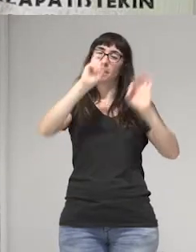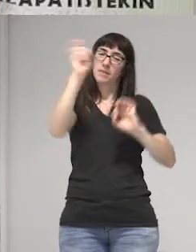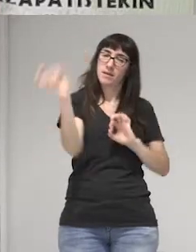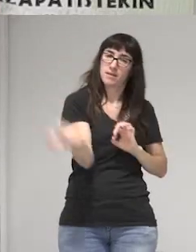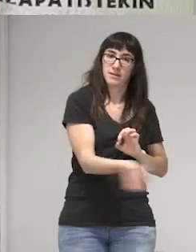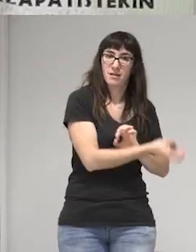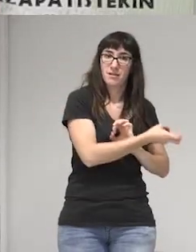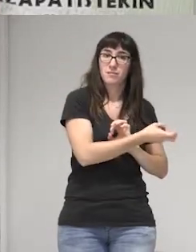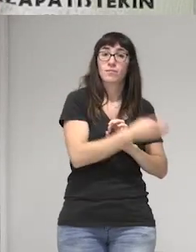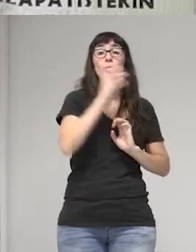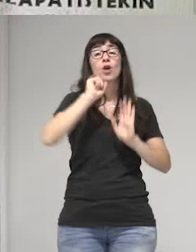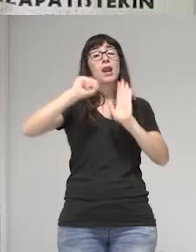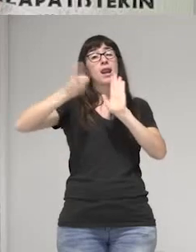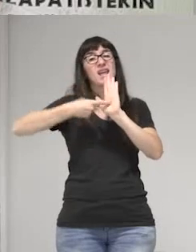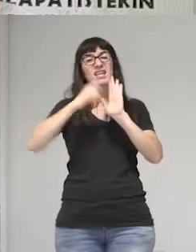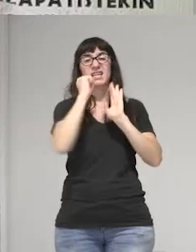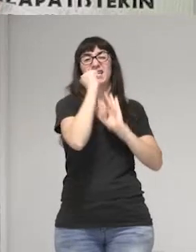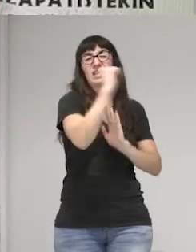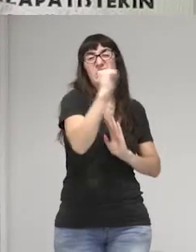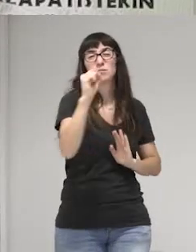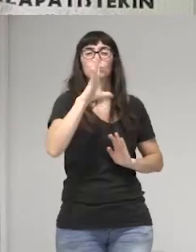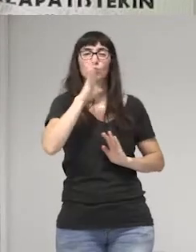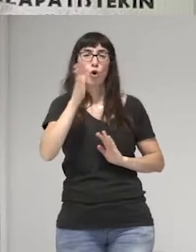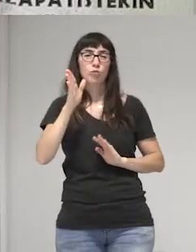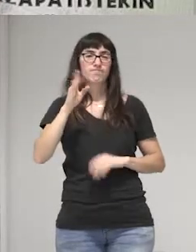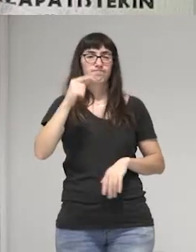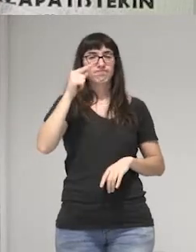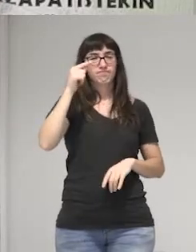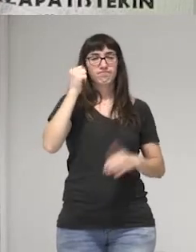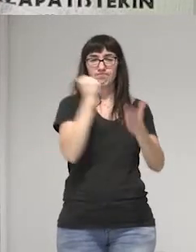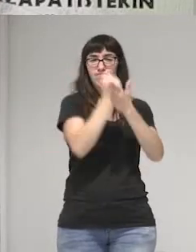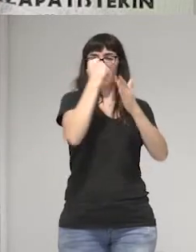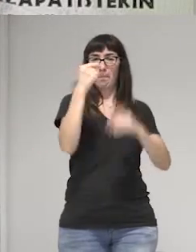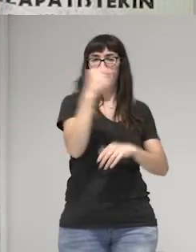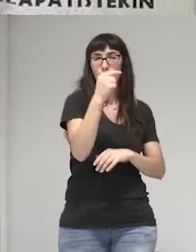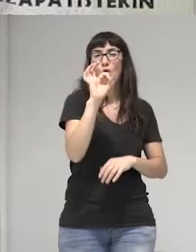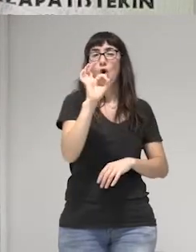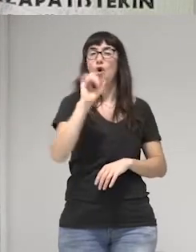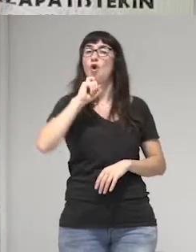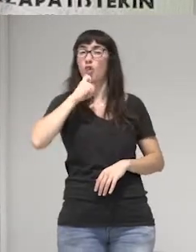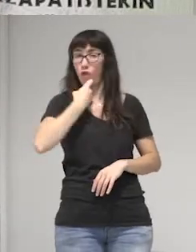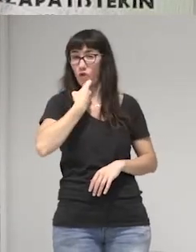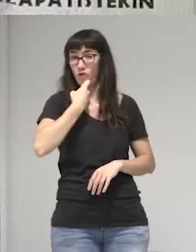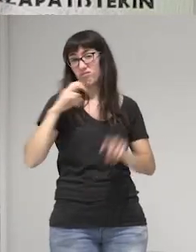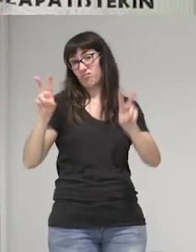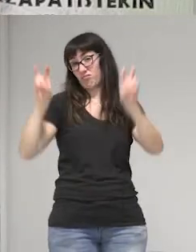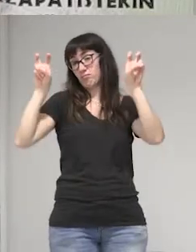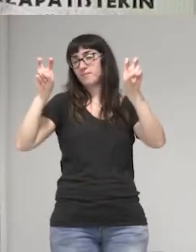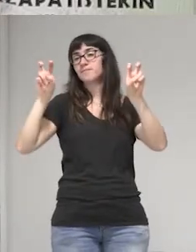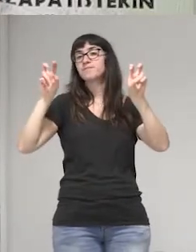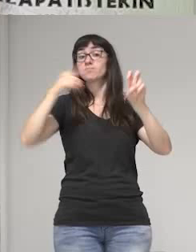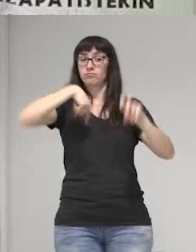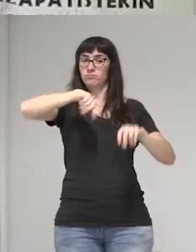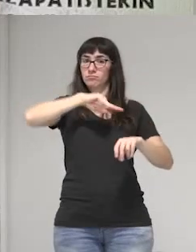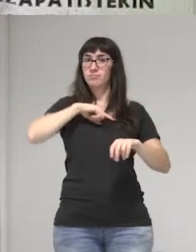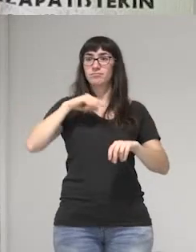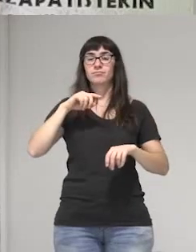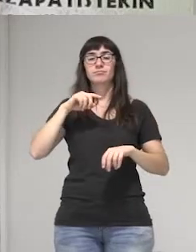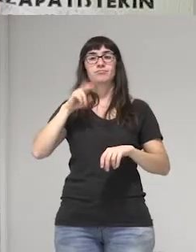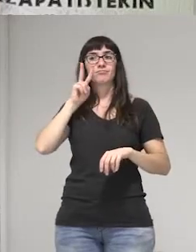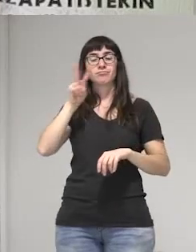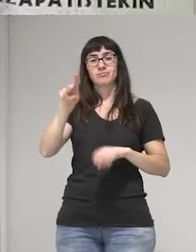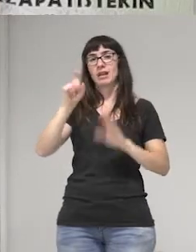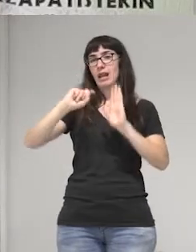de crímenes por prejuicio o crímenes de odio que se conocen generalmente. Nosotras hicimos esta ley como